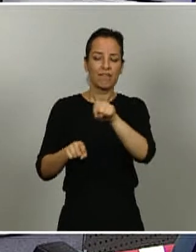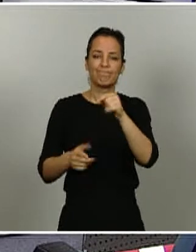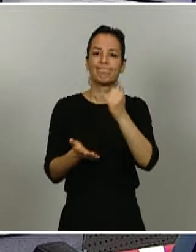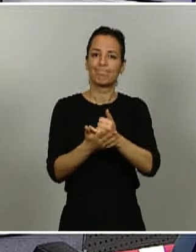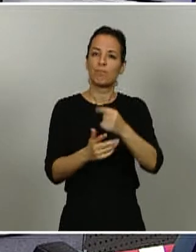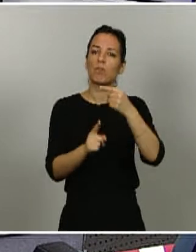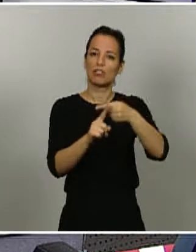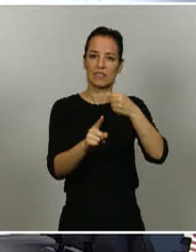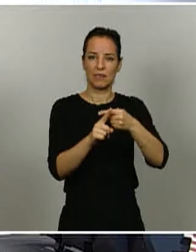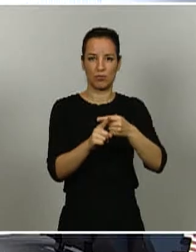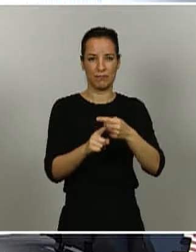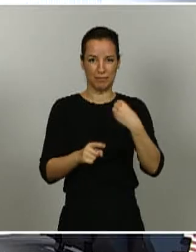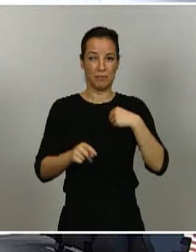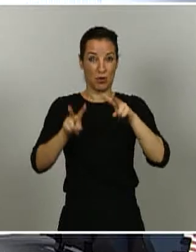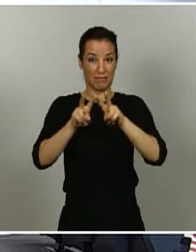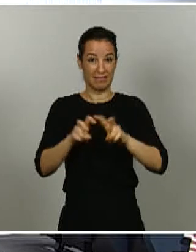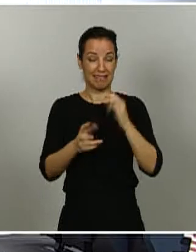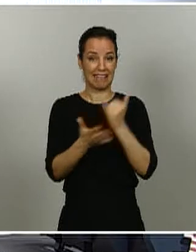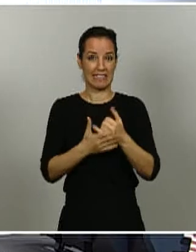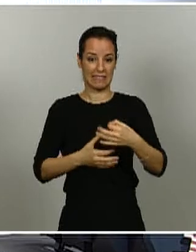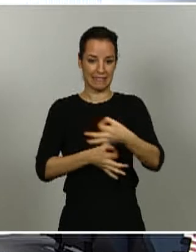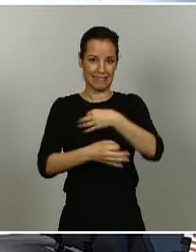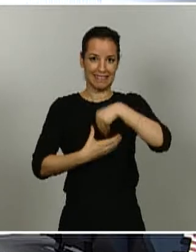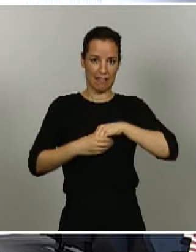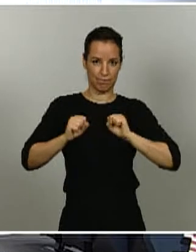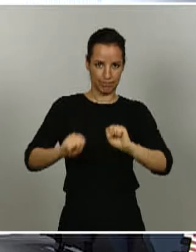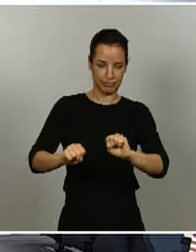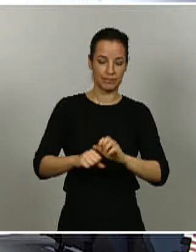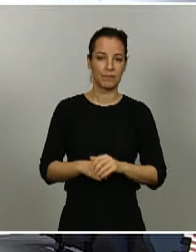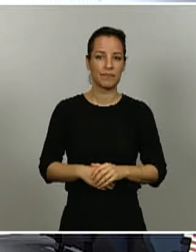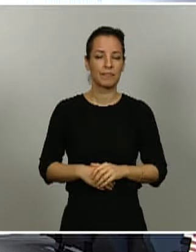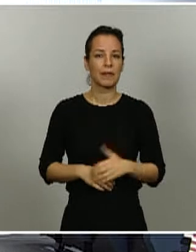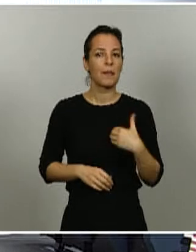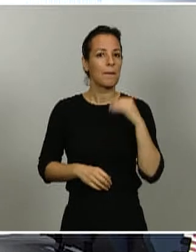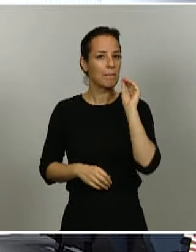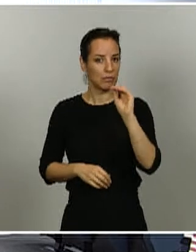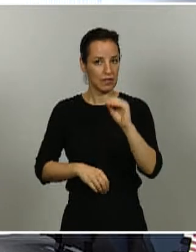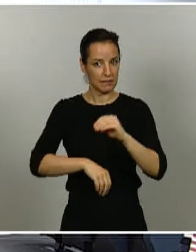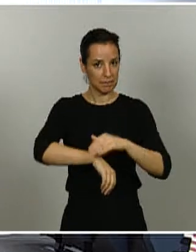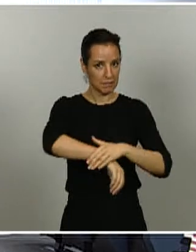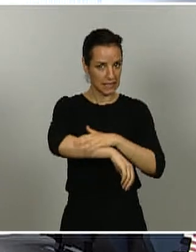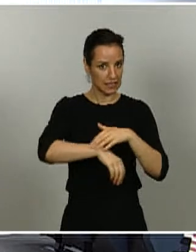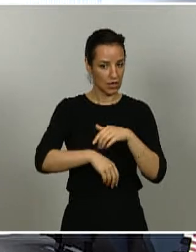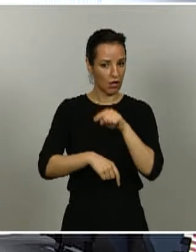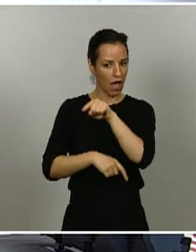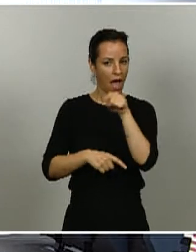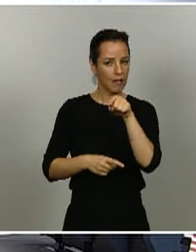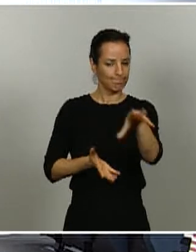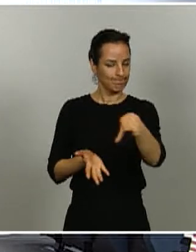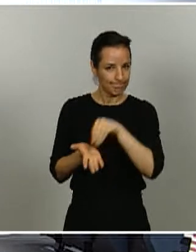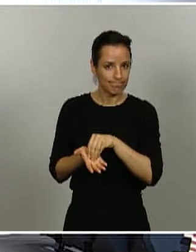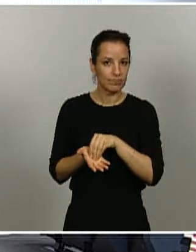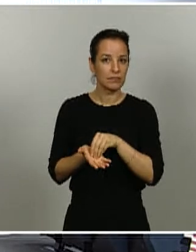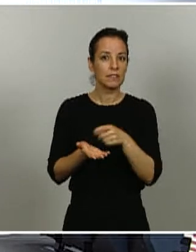serológicos. Mi pregunta es si el ministerio tiene en cuenta estos casos y si se está estudiando por qué no